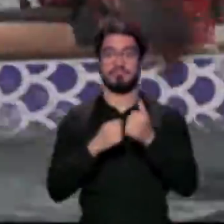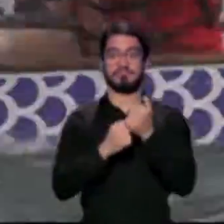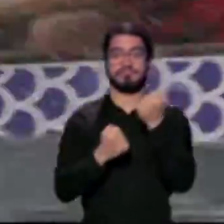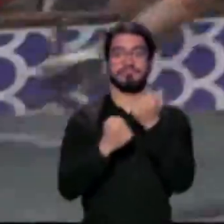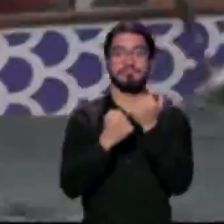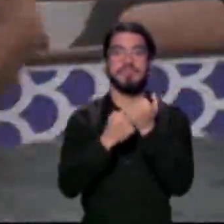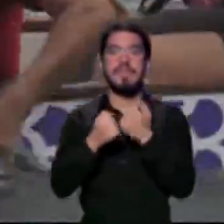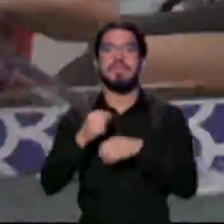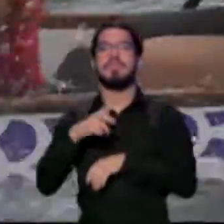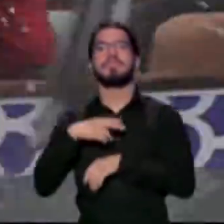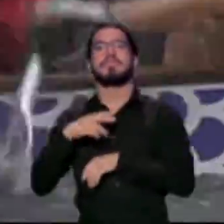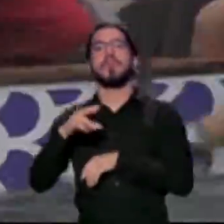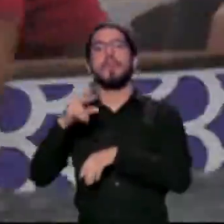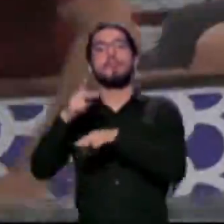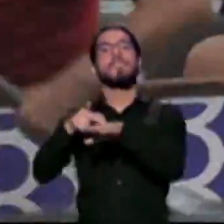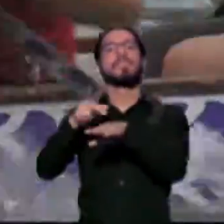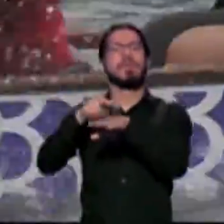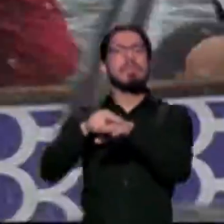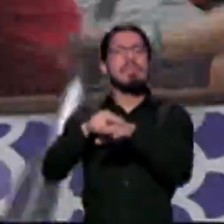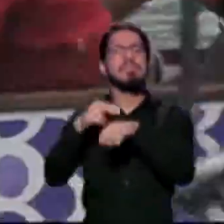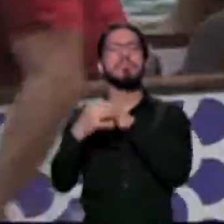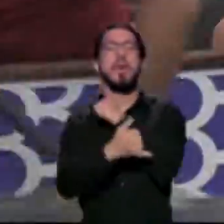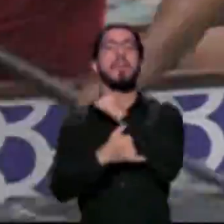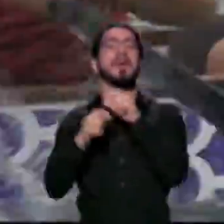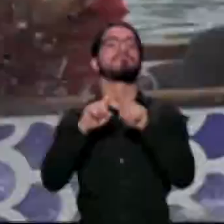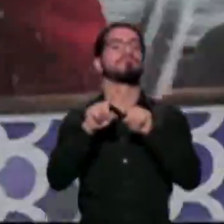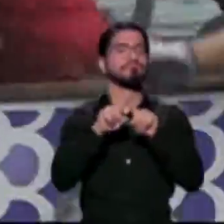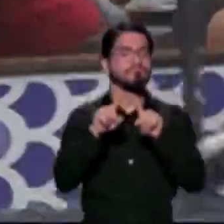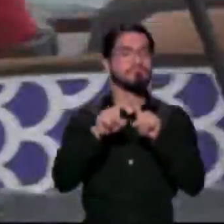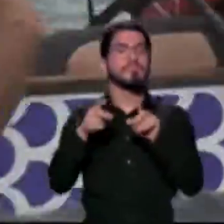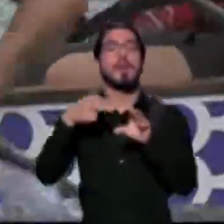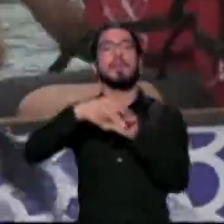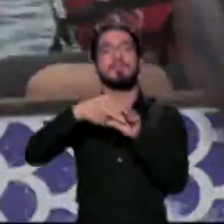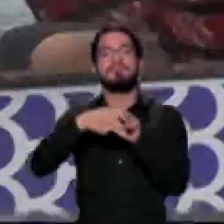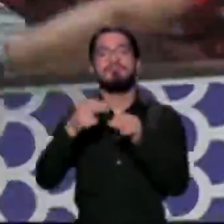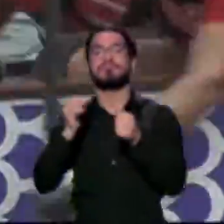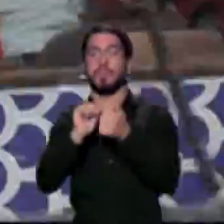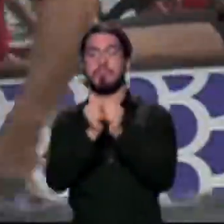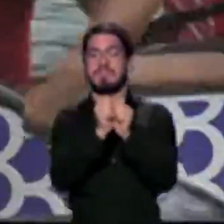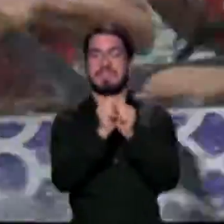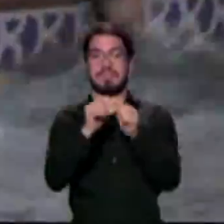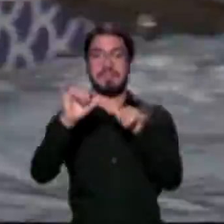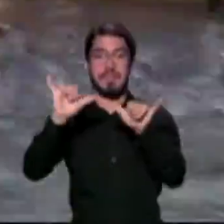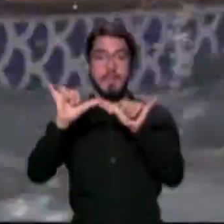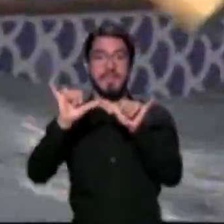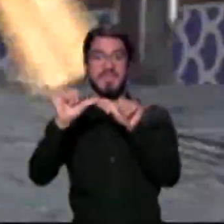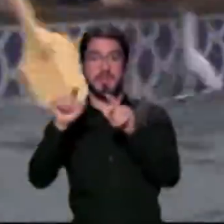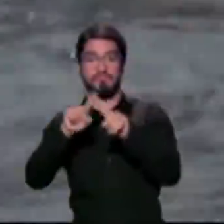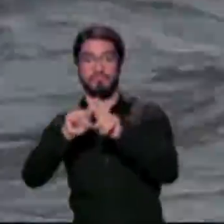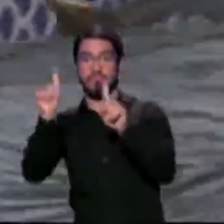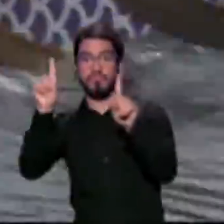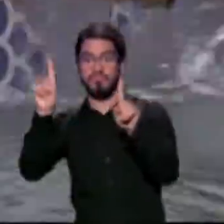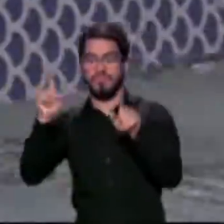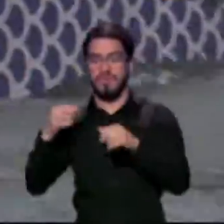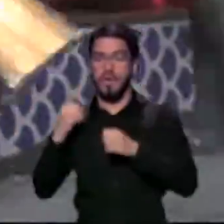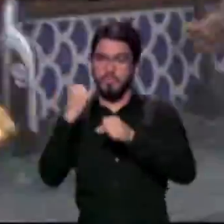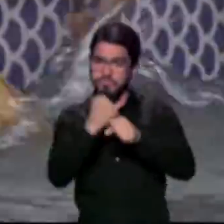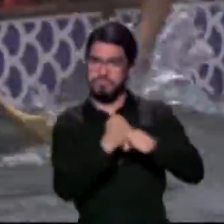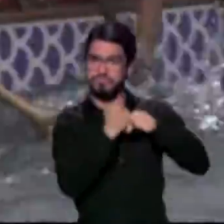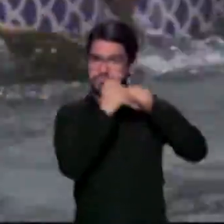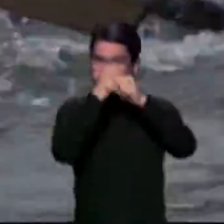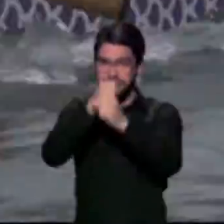y Puerto Rico Que competirán en carreras de 500, 200 y 2.000 metros en canoas de 30 pies de largo Que simulan un dragón oriental